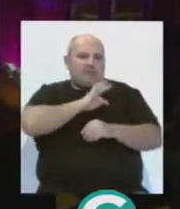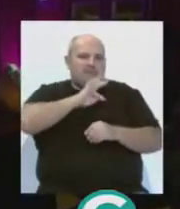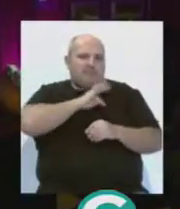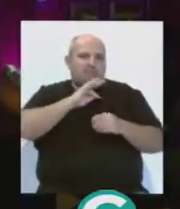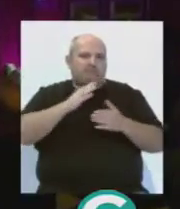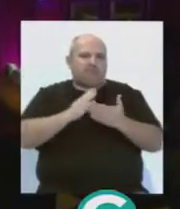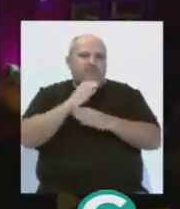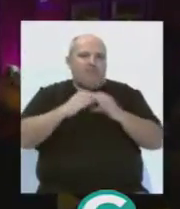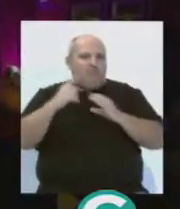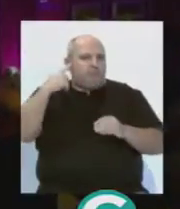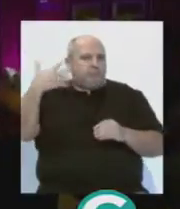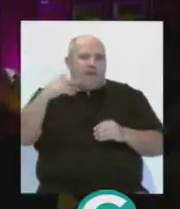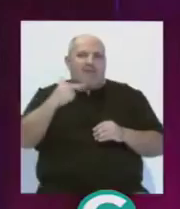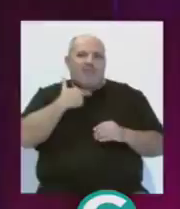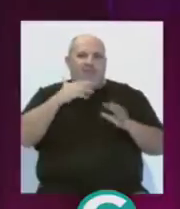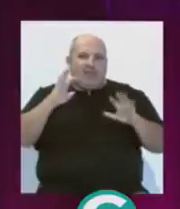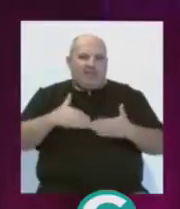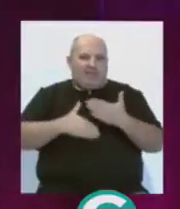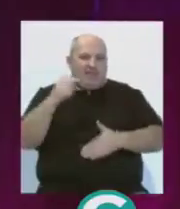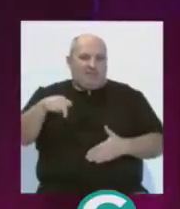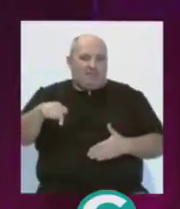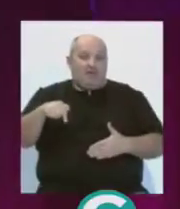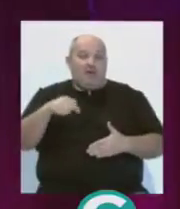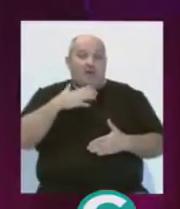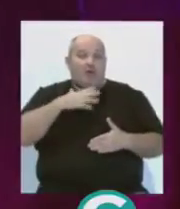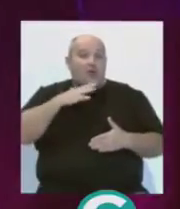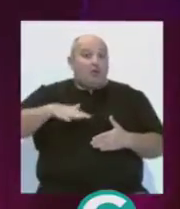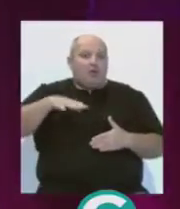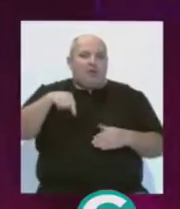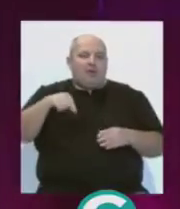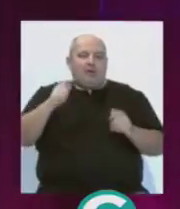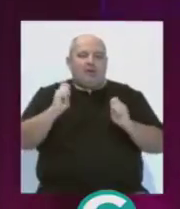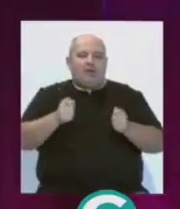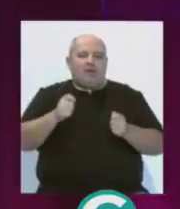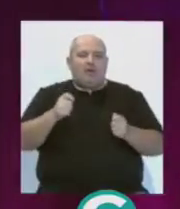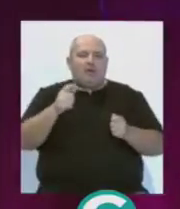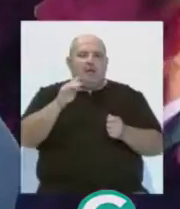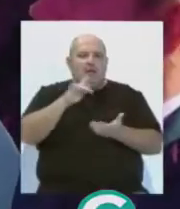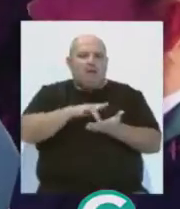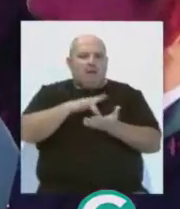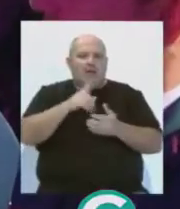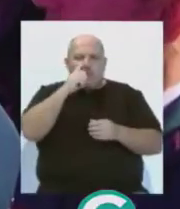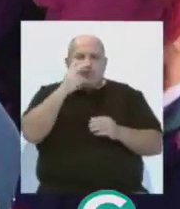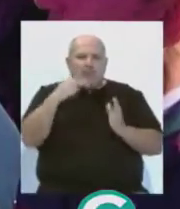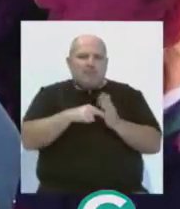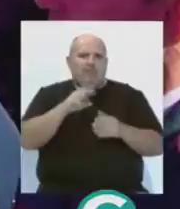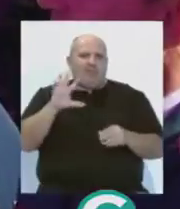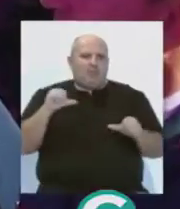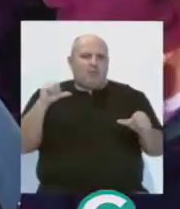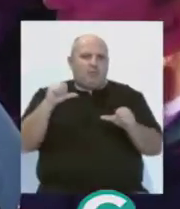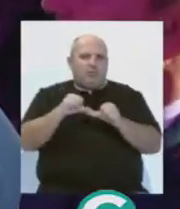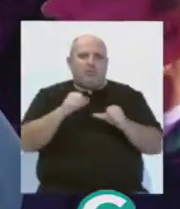del medio de comunicación con sede en la capital. El Mar fue el protagonista de la entrega de estas distinciones que desde el año 2005